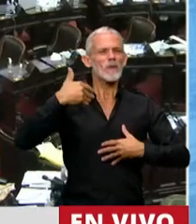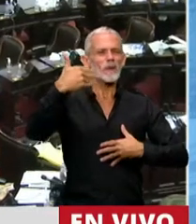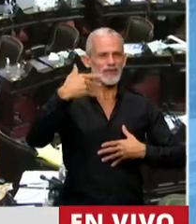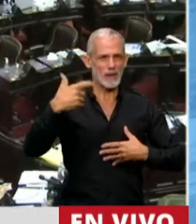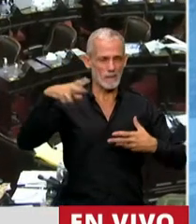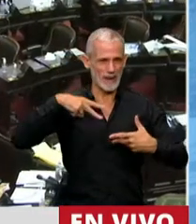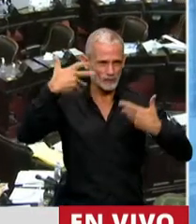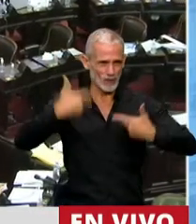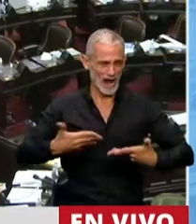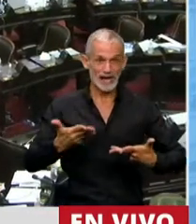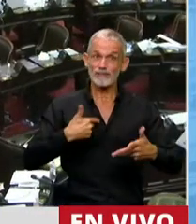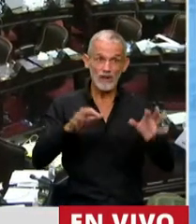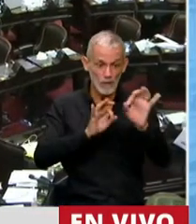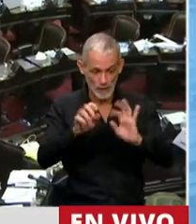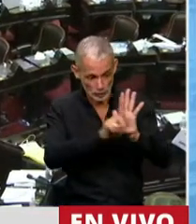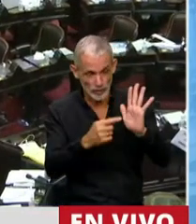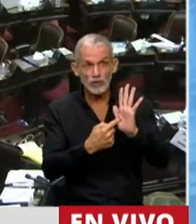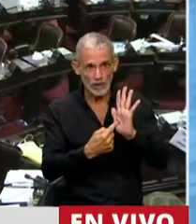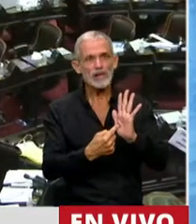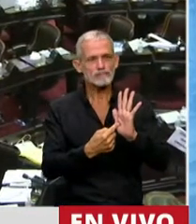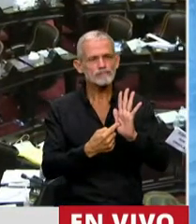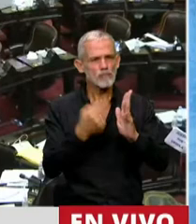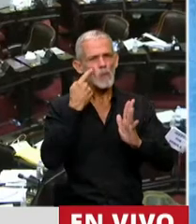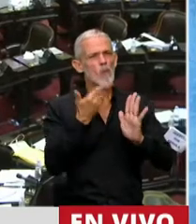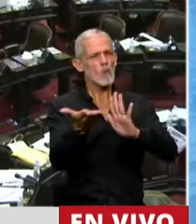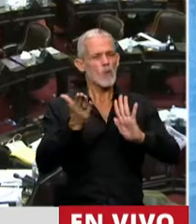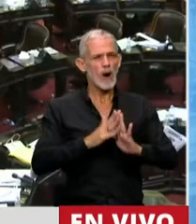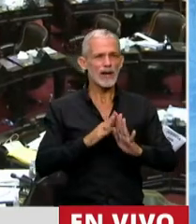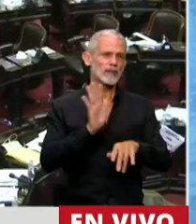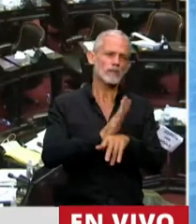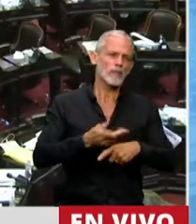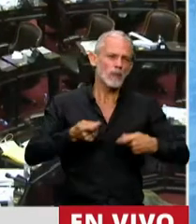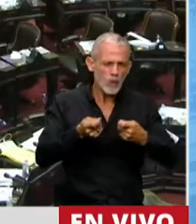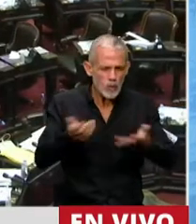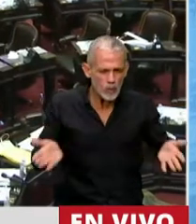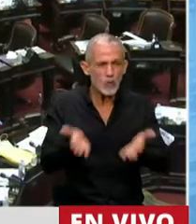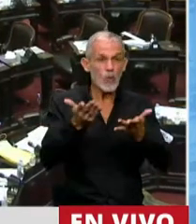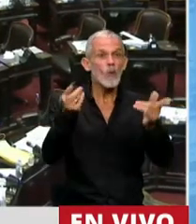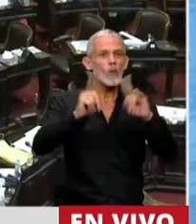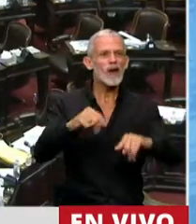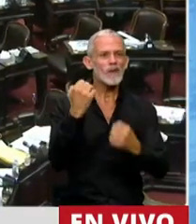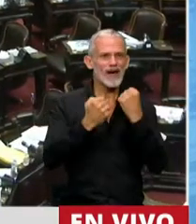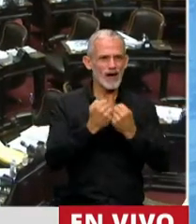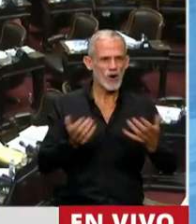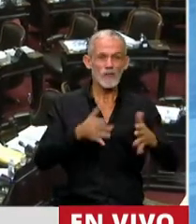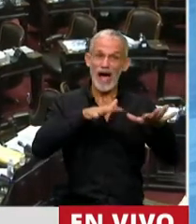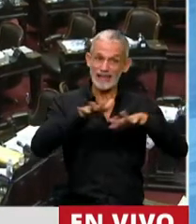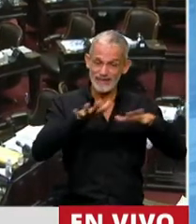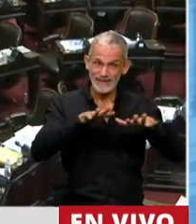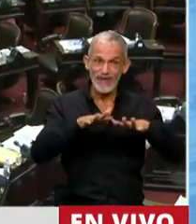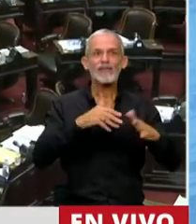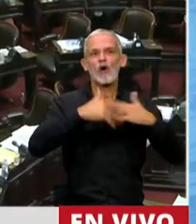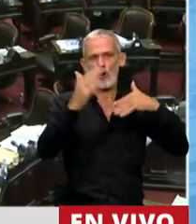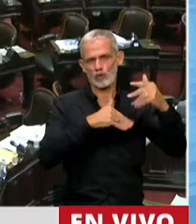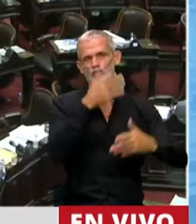proyecto que hoy estamos votando es una muestra de ello. Es un estímulo para la recuperación de esta actividad de la